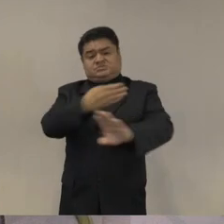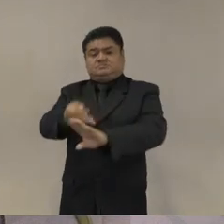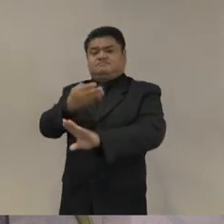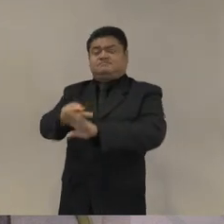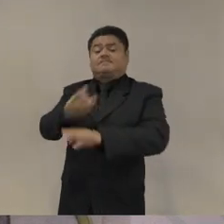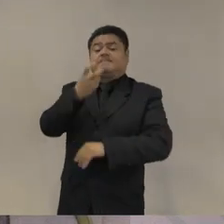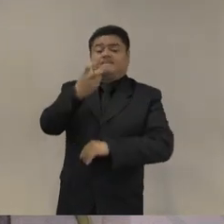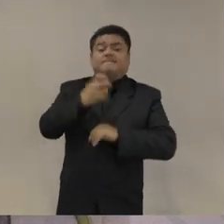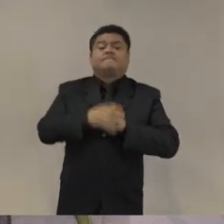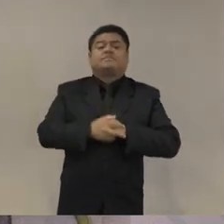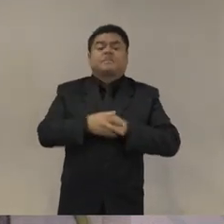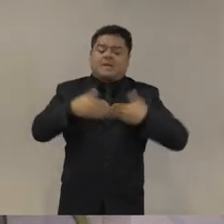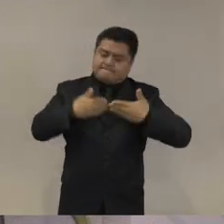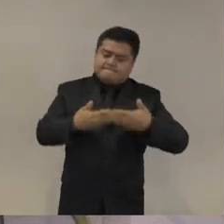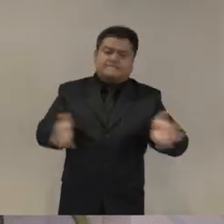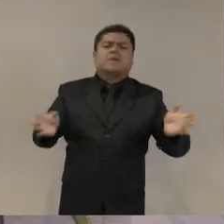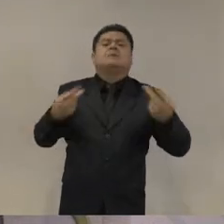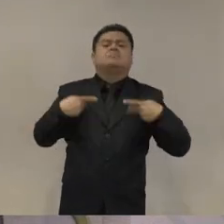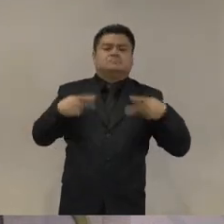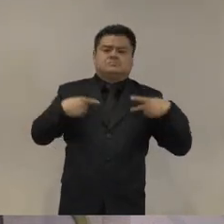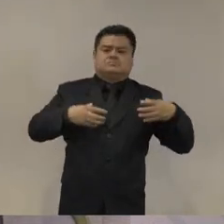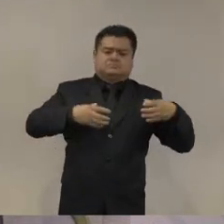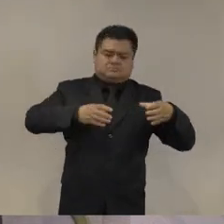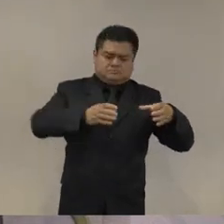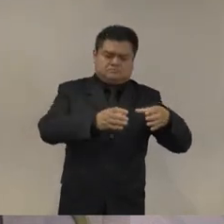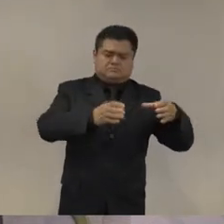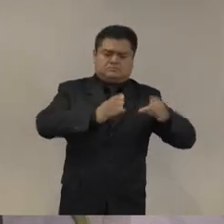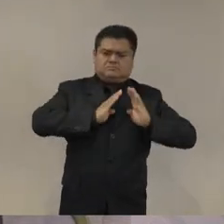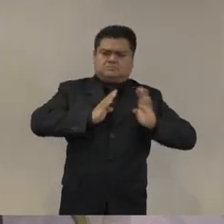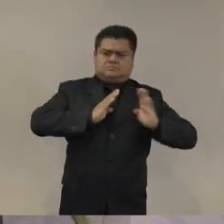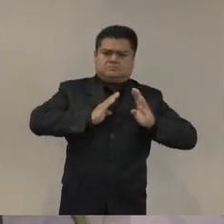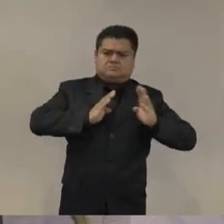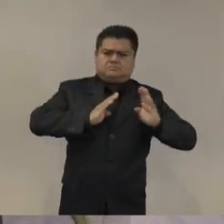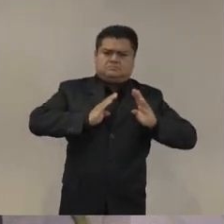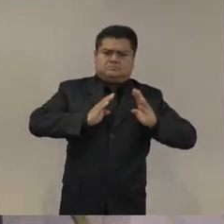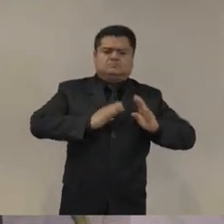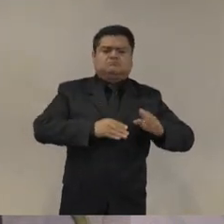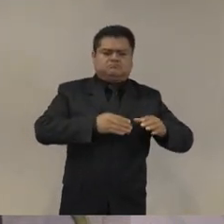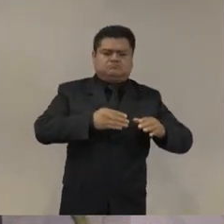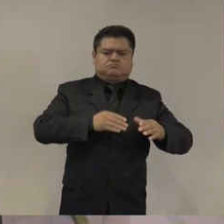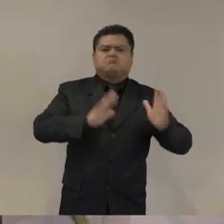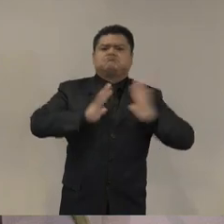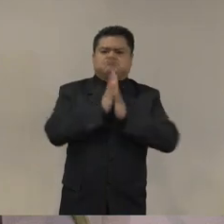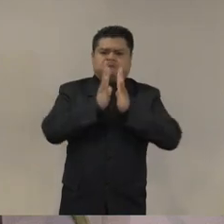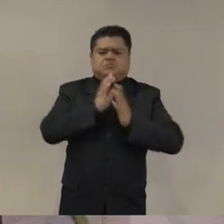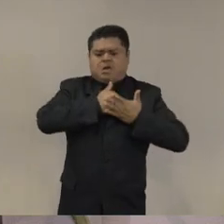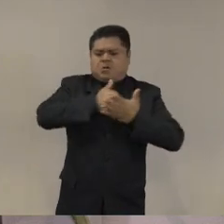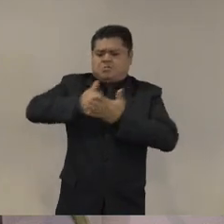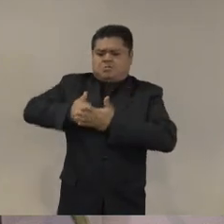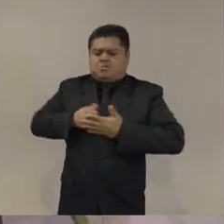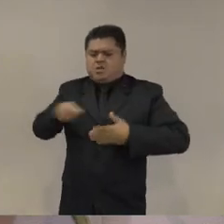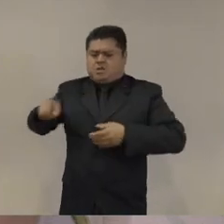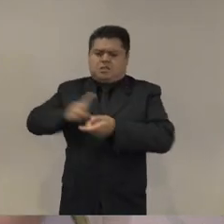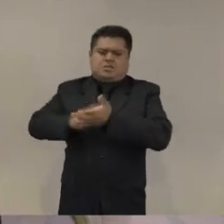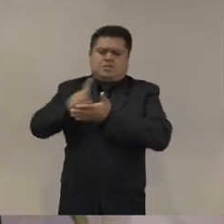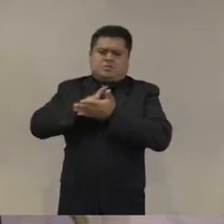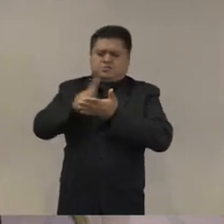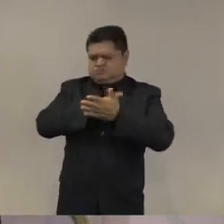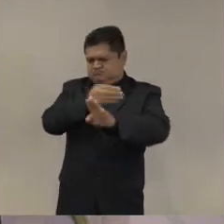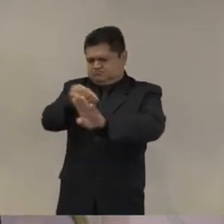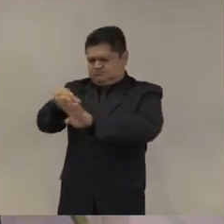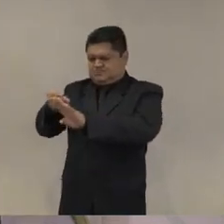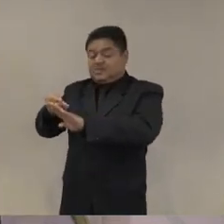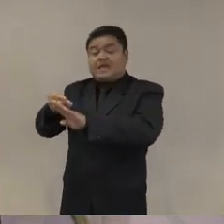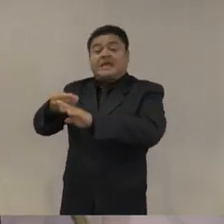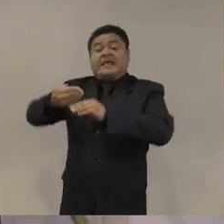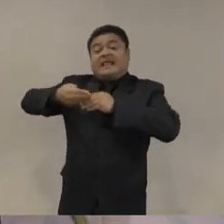las puertas para la participación de los militares en tareas de seguridad pública y concretamente en el combate al narcotráfico y de ahí a